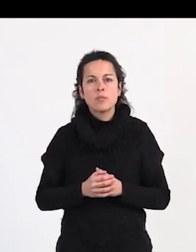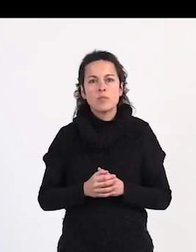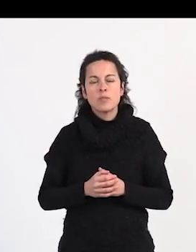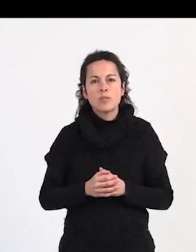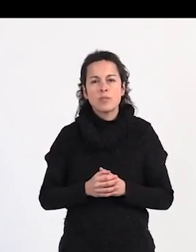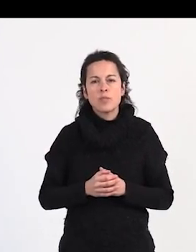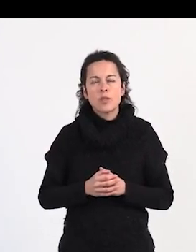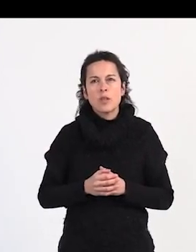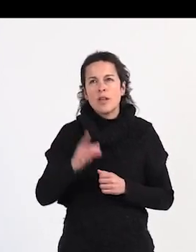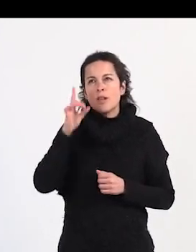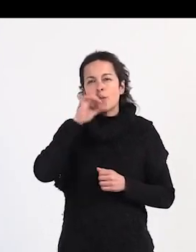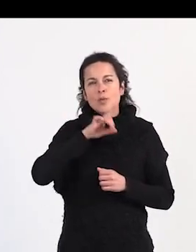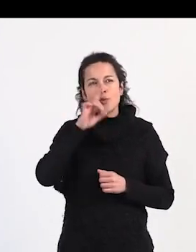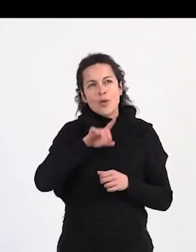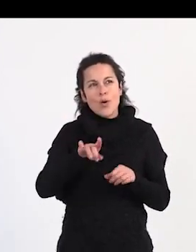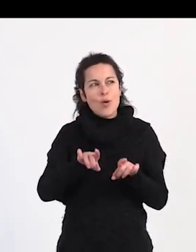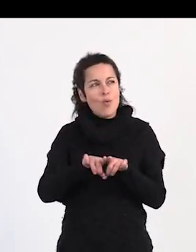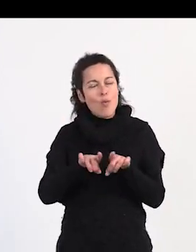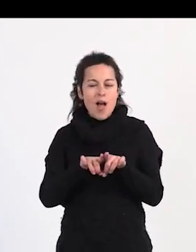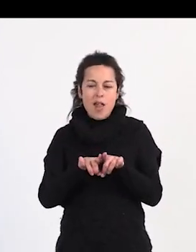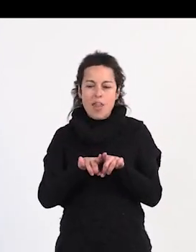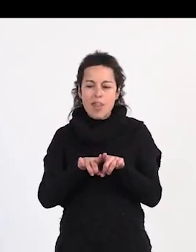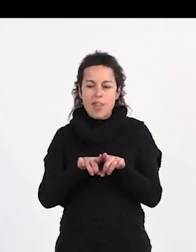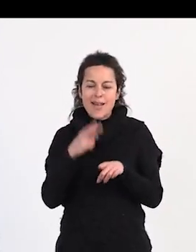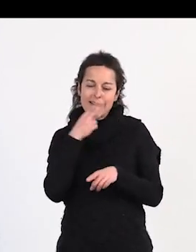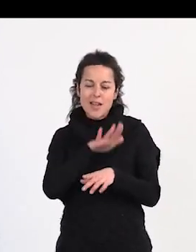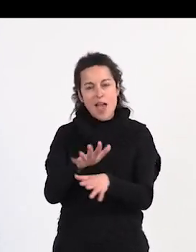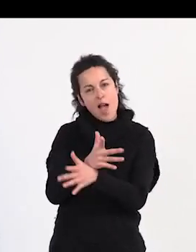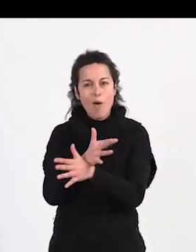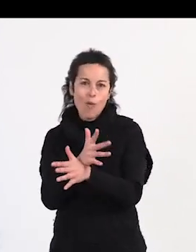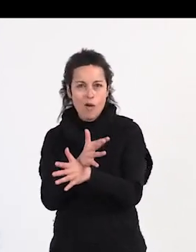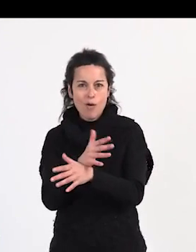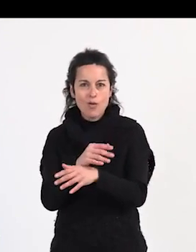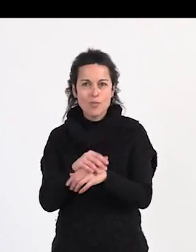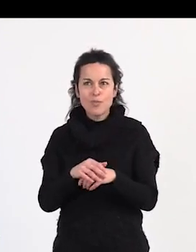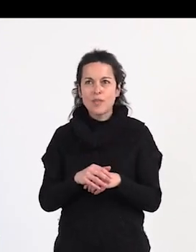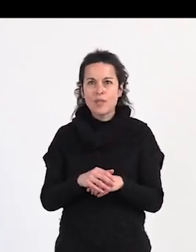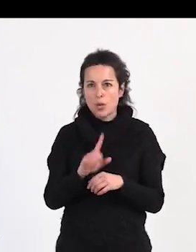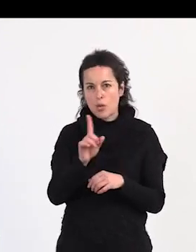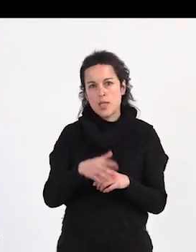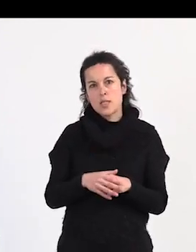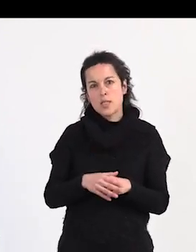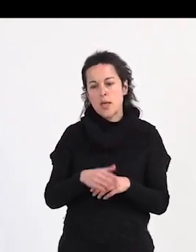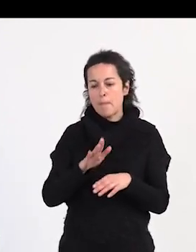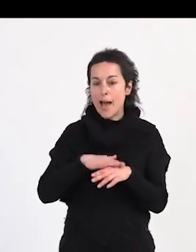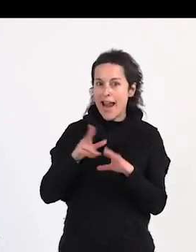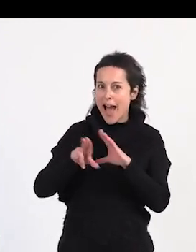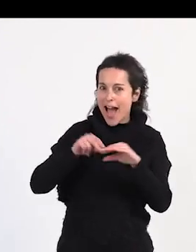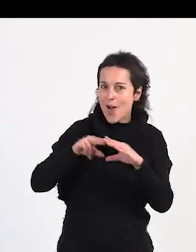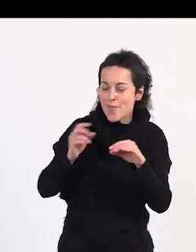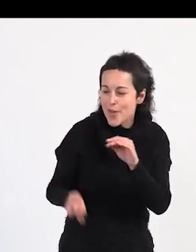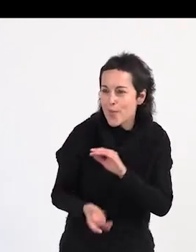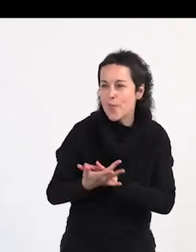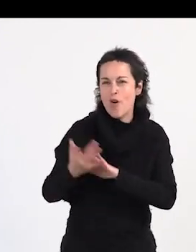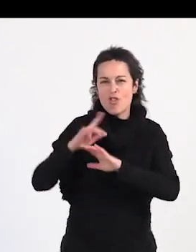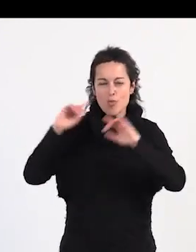La prostitución no es un jueguecito de niñas para hacer un vídeo y conseguir retuits,